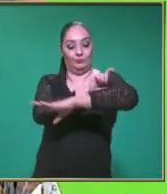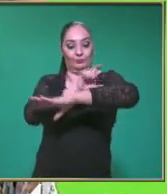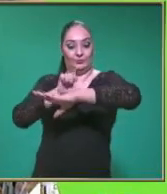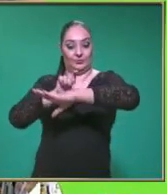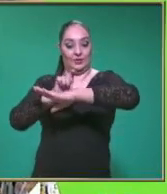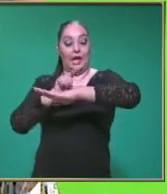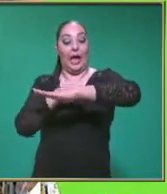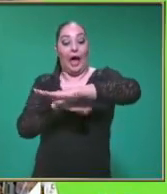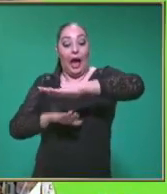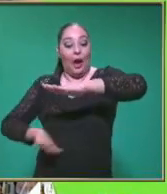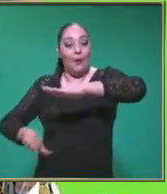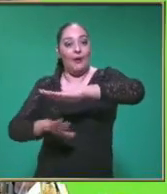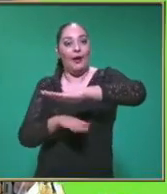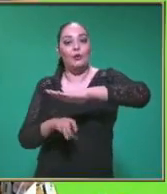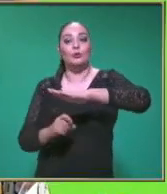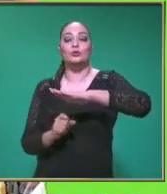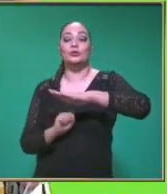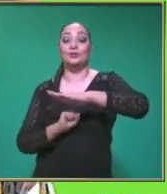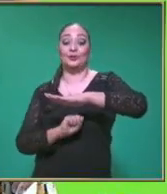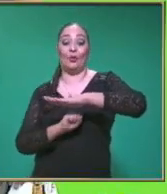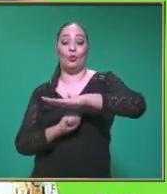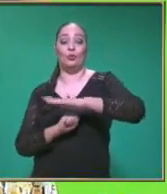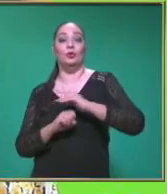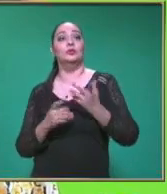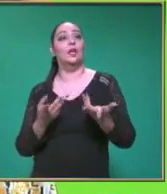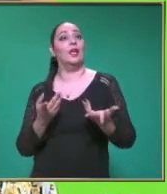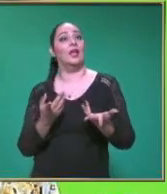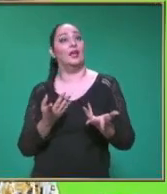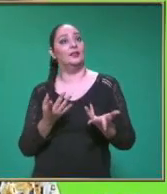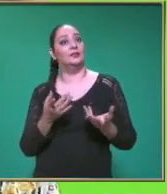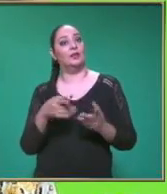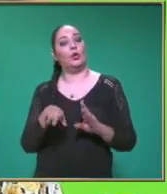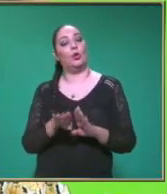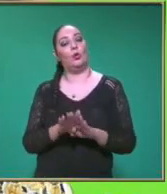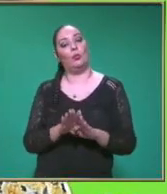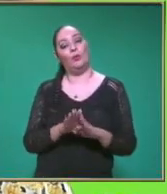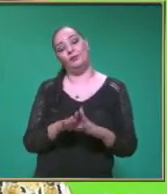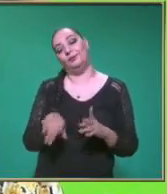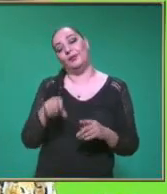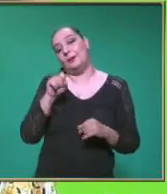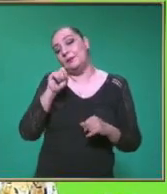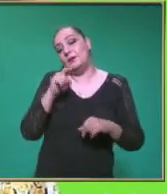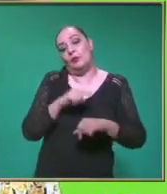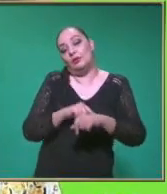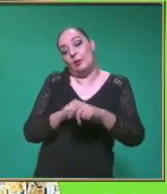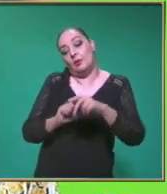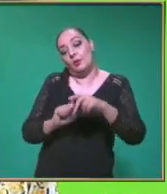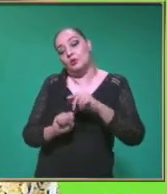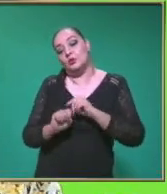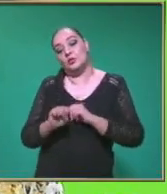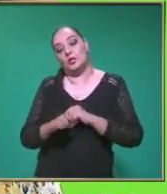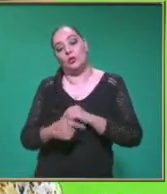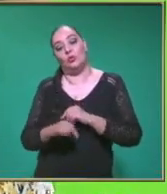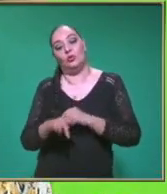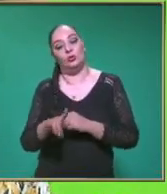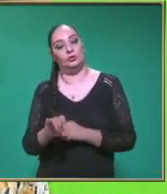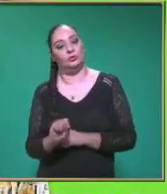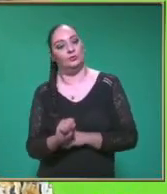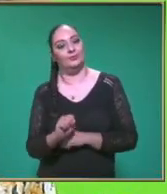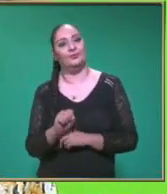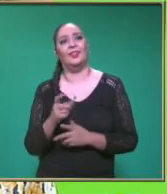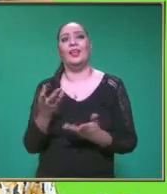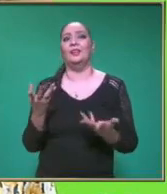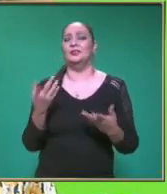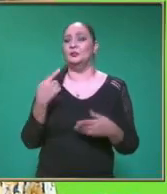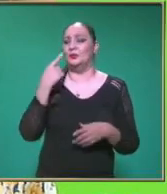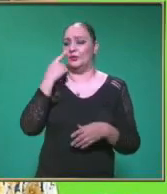segundos Llegan A la parte De abajo De nuestra División de fracciones ¿Qué fue lo que hicimos Con este uno? Si